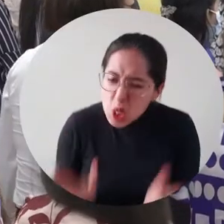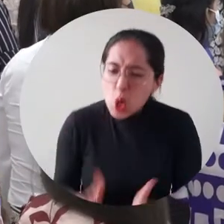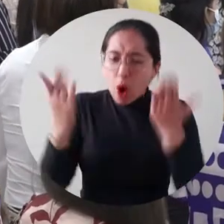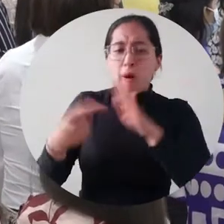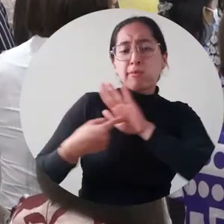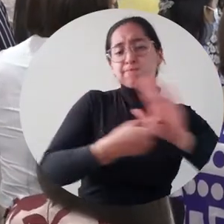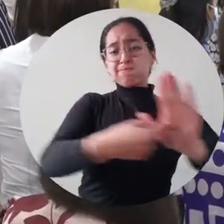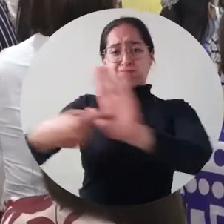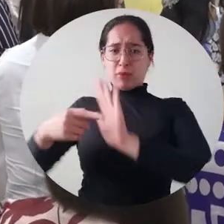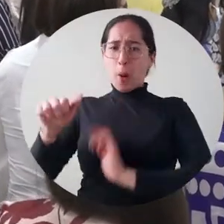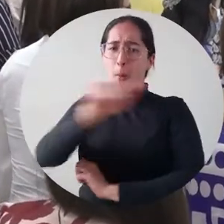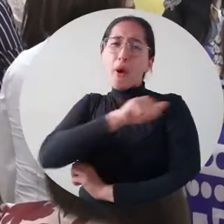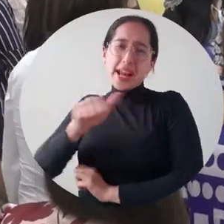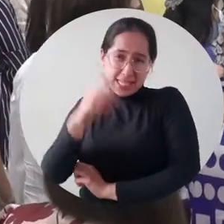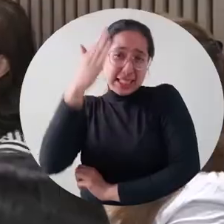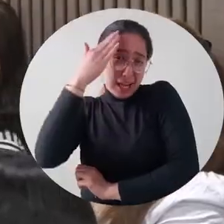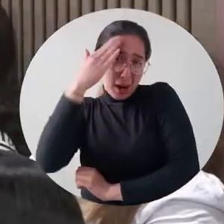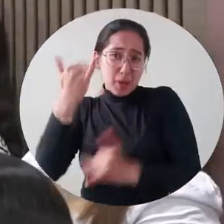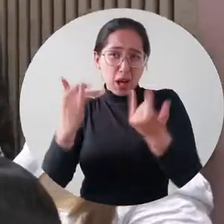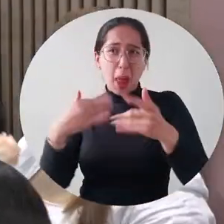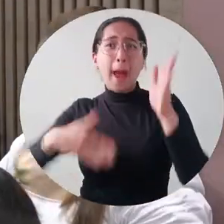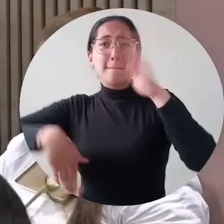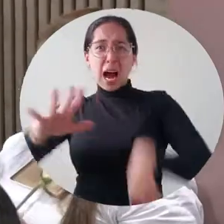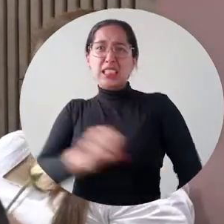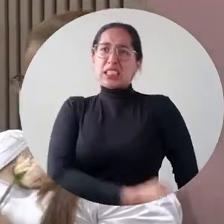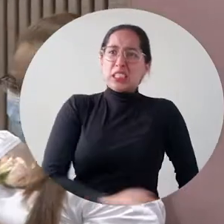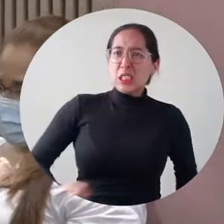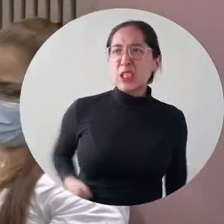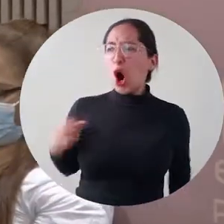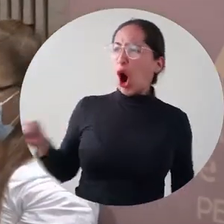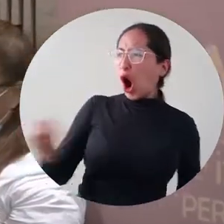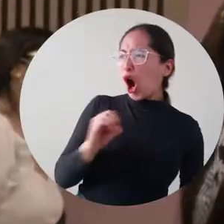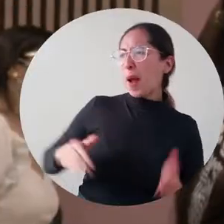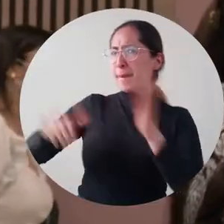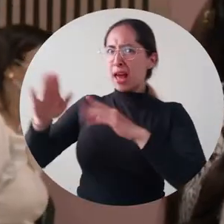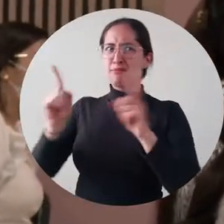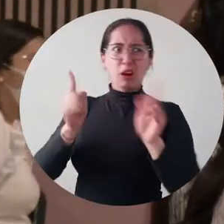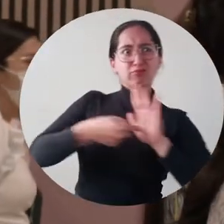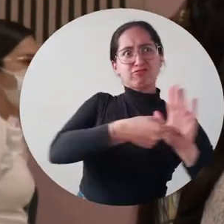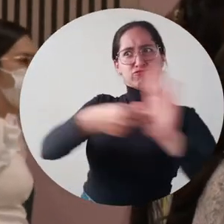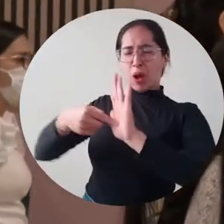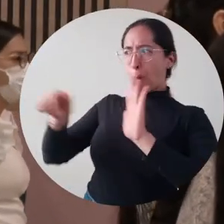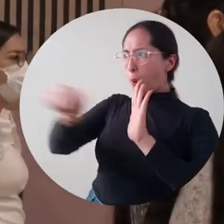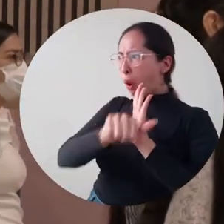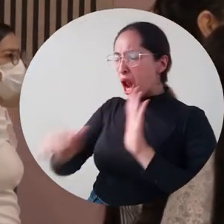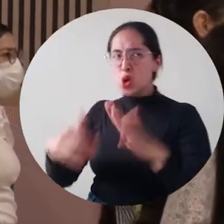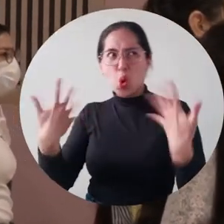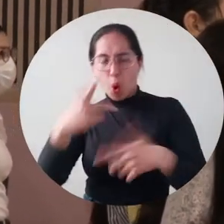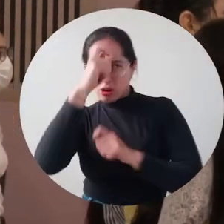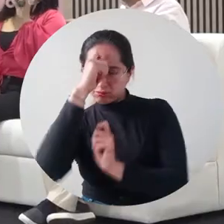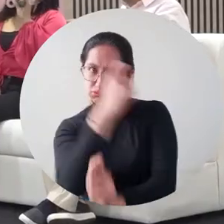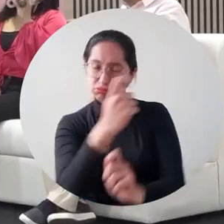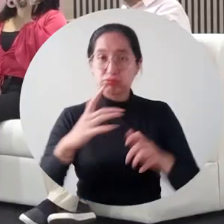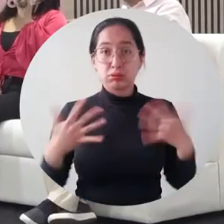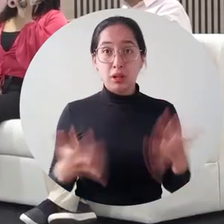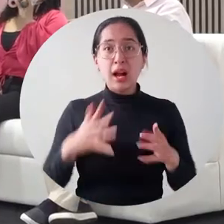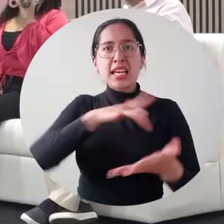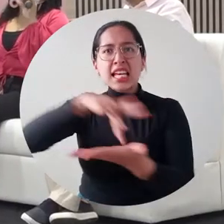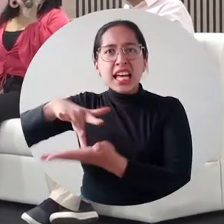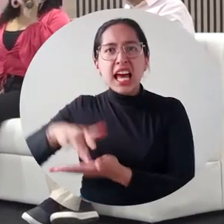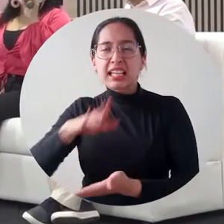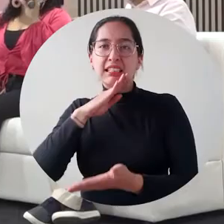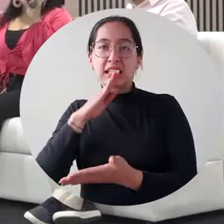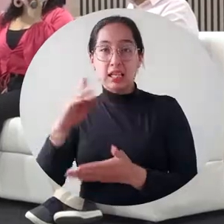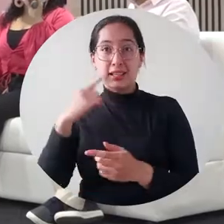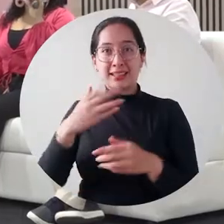que precisamente no fue diseñado para ustedes y en muchos casos en contra de ustedes. La agenda estuvo nutrida de conversatorios que contaron con la